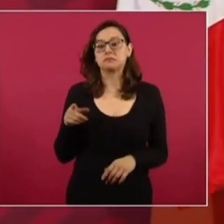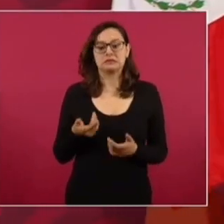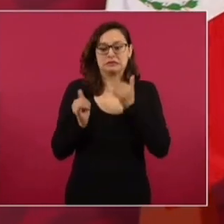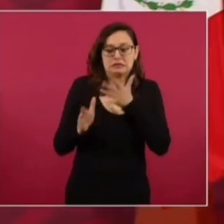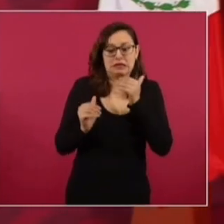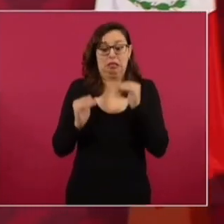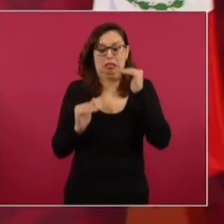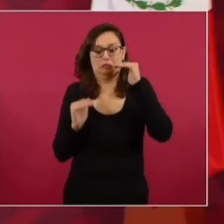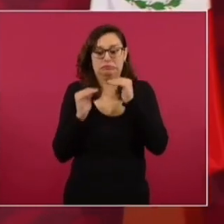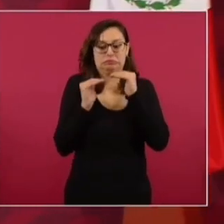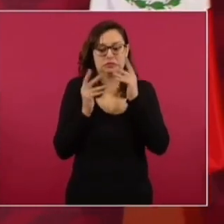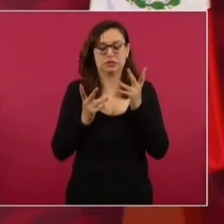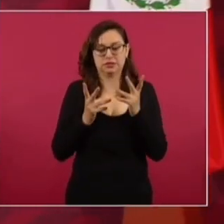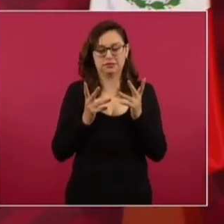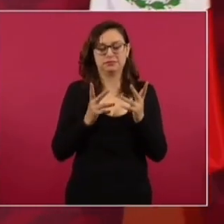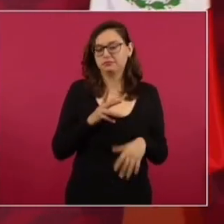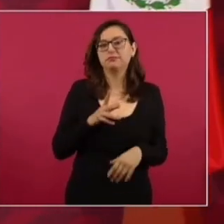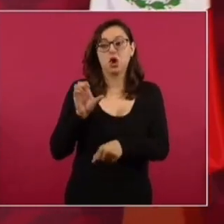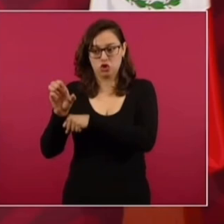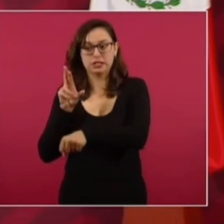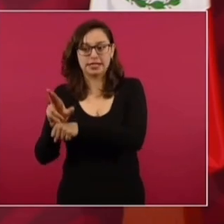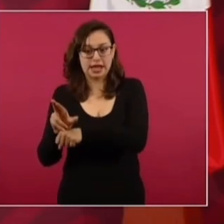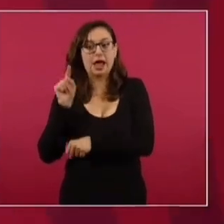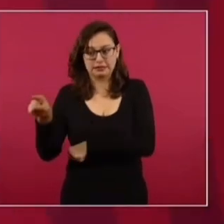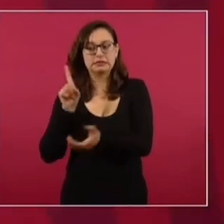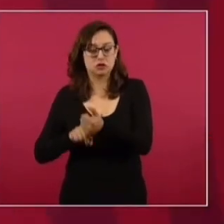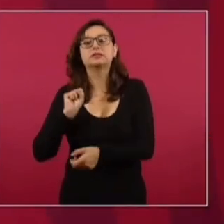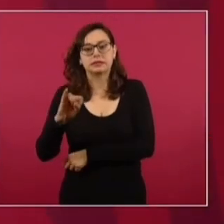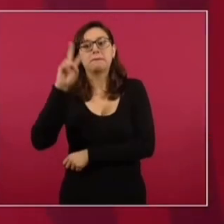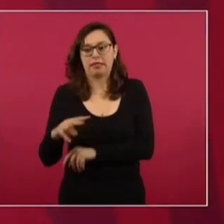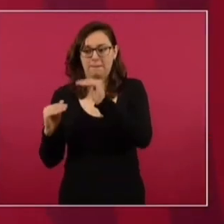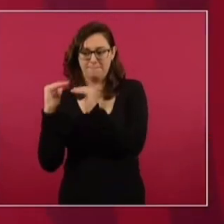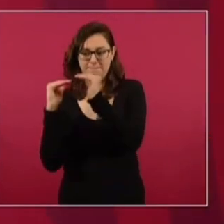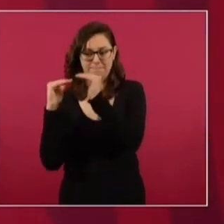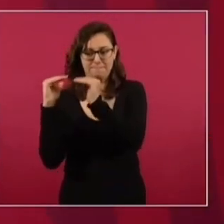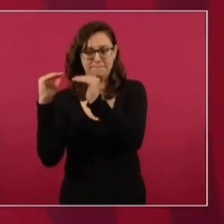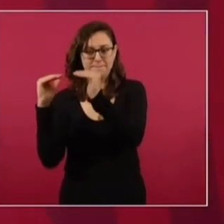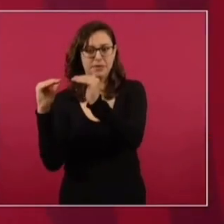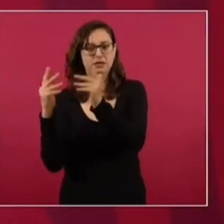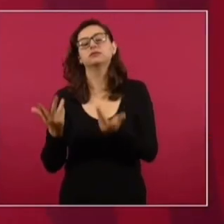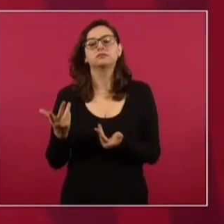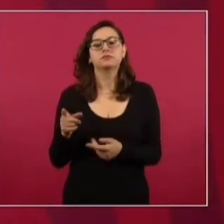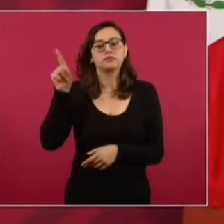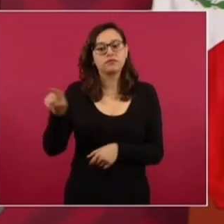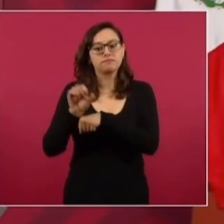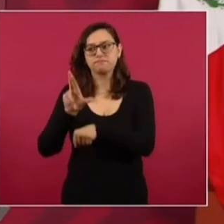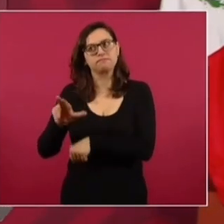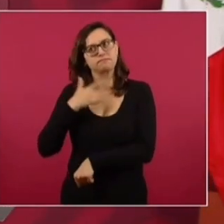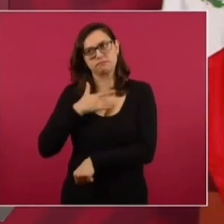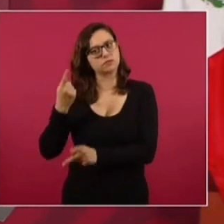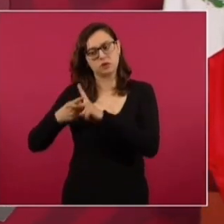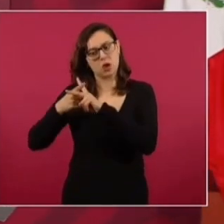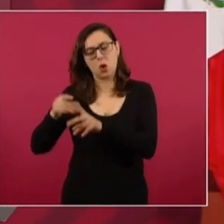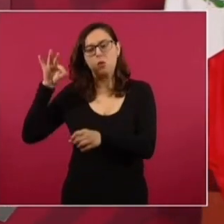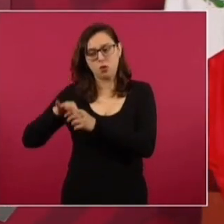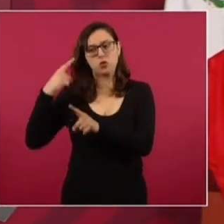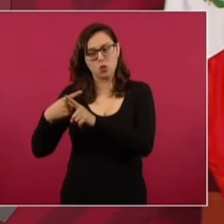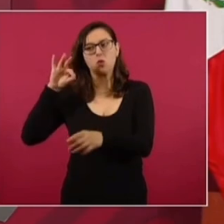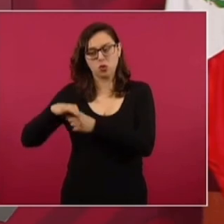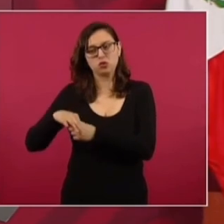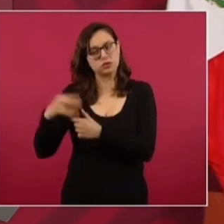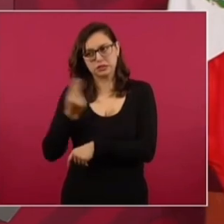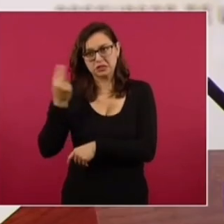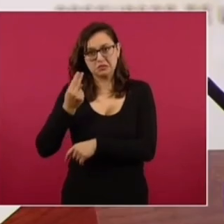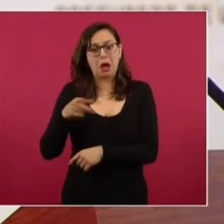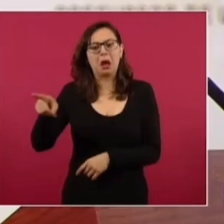elección. Bueno, pero así cerrada fue la de Costa Rica. Y se pidió el recuento, voto por voto. Y